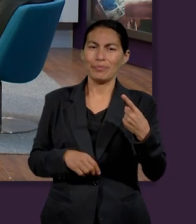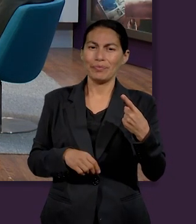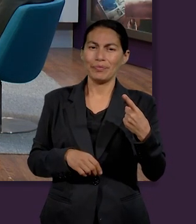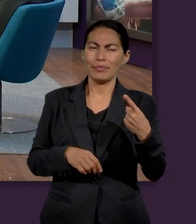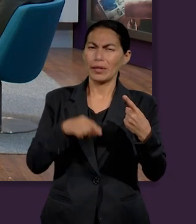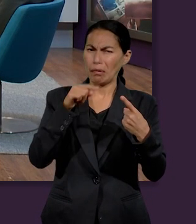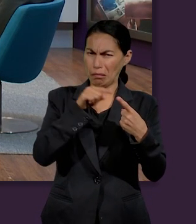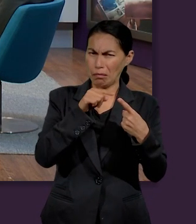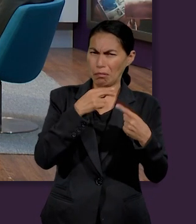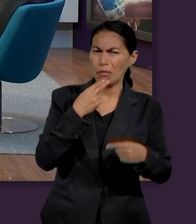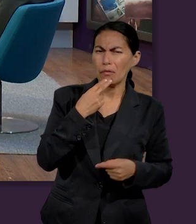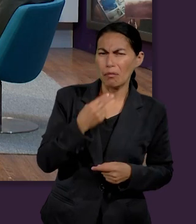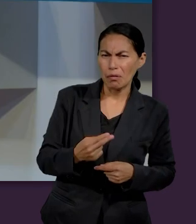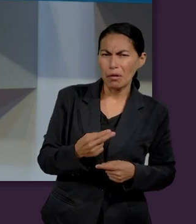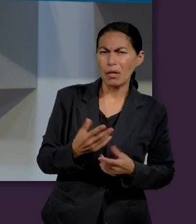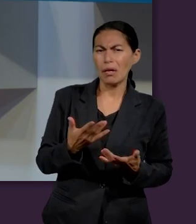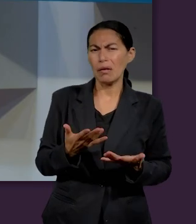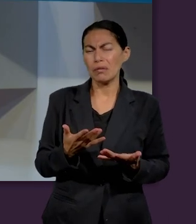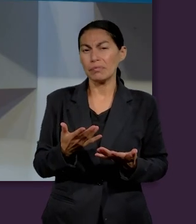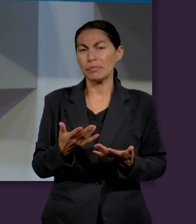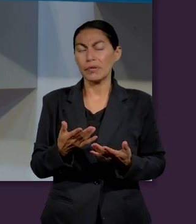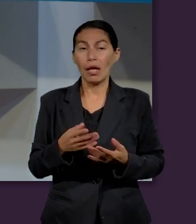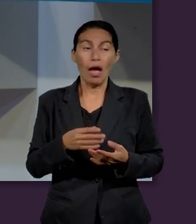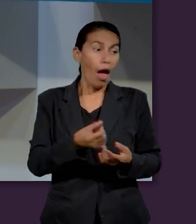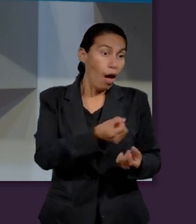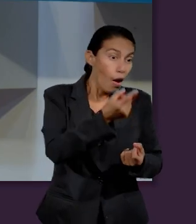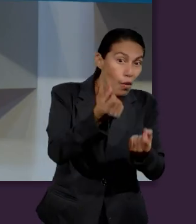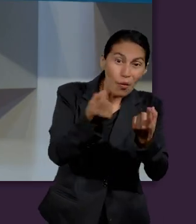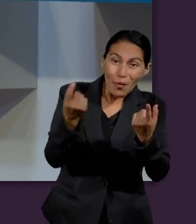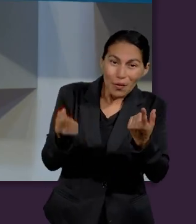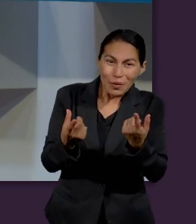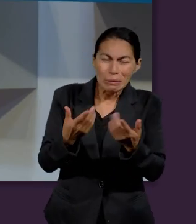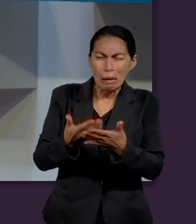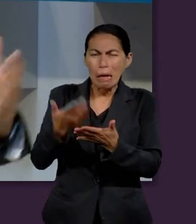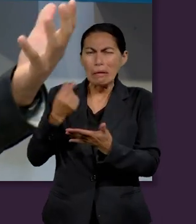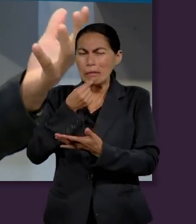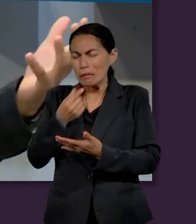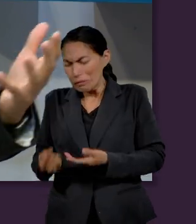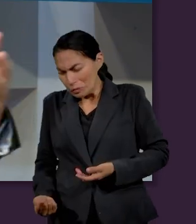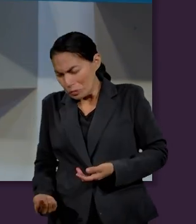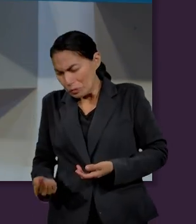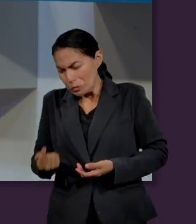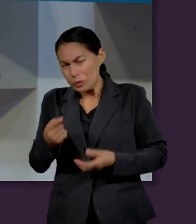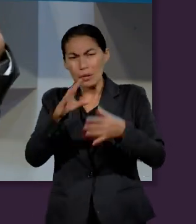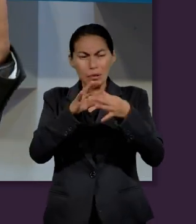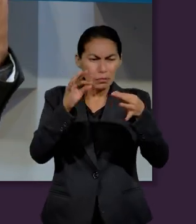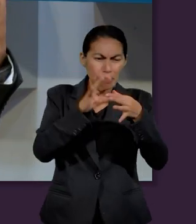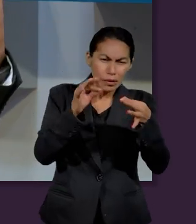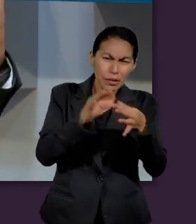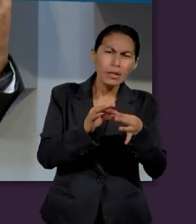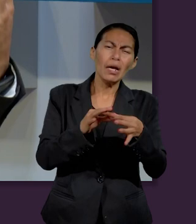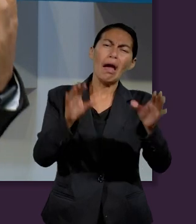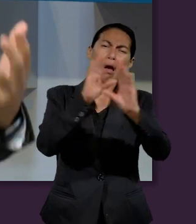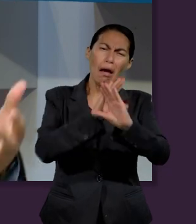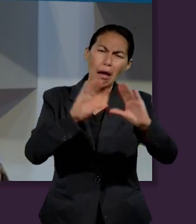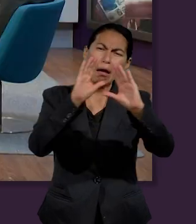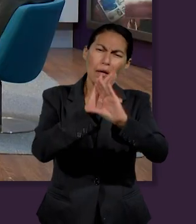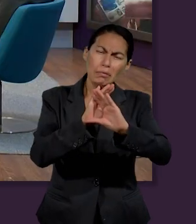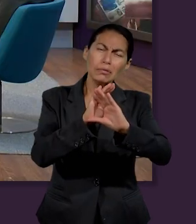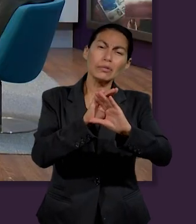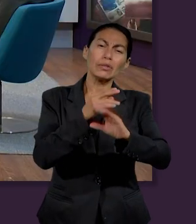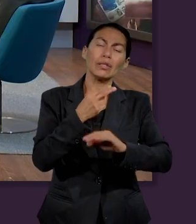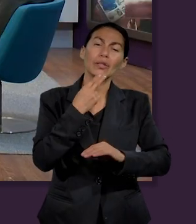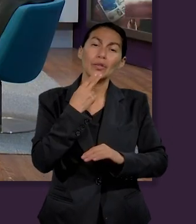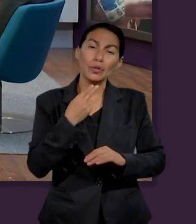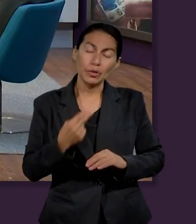Noé, un personaje que desde pequeños quizás nos han hablado de